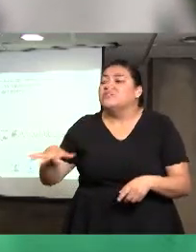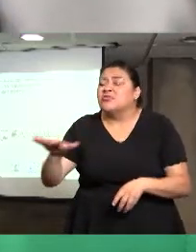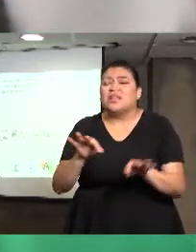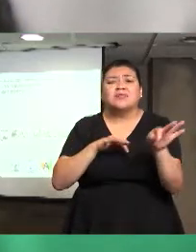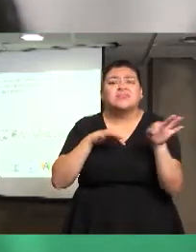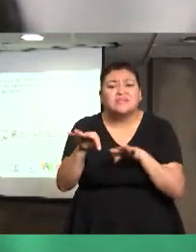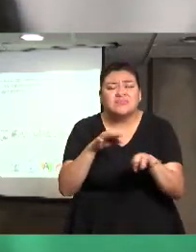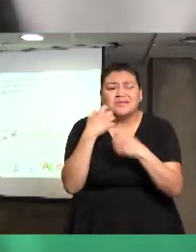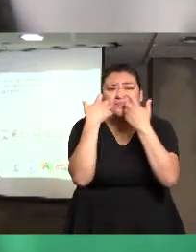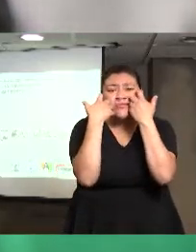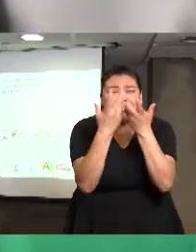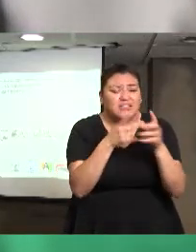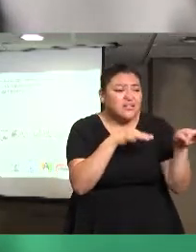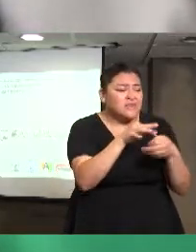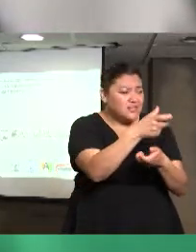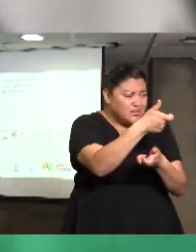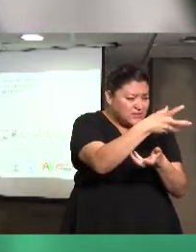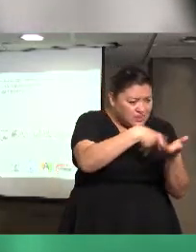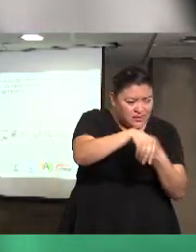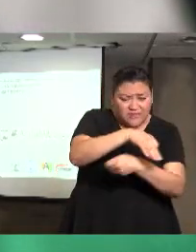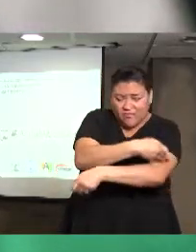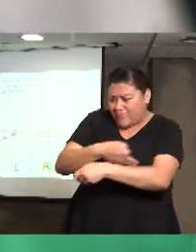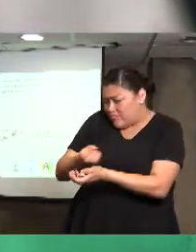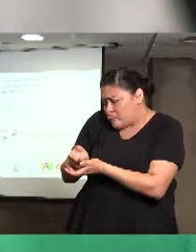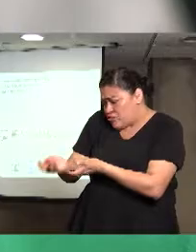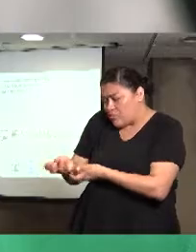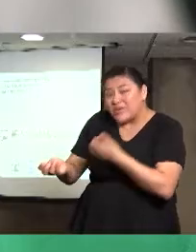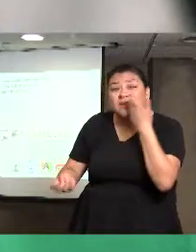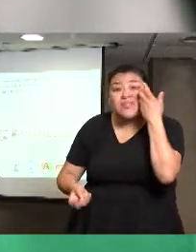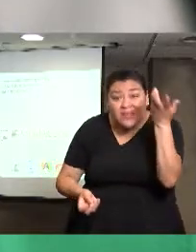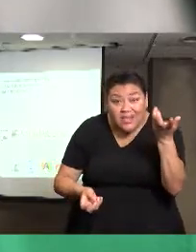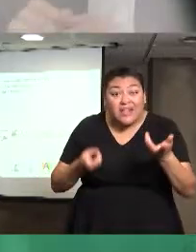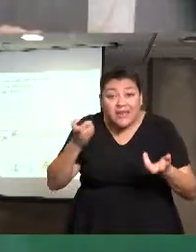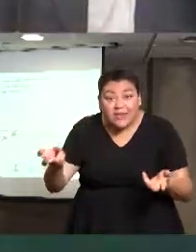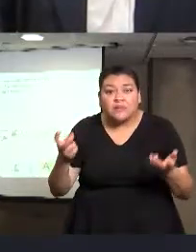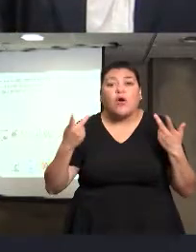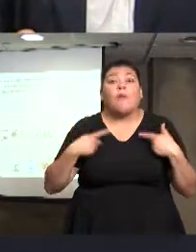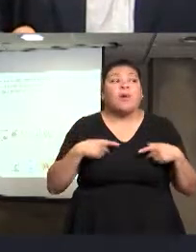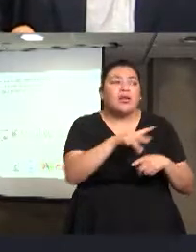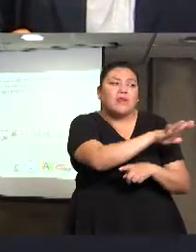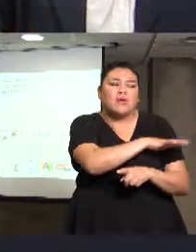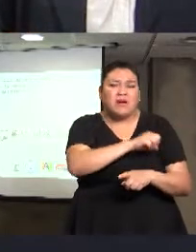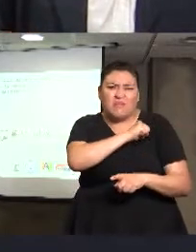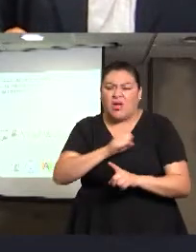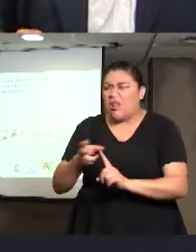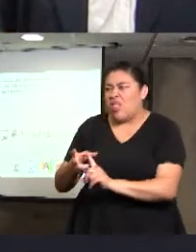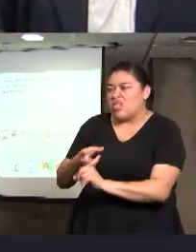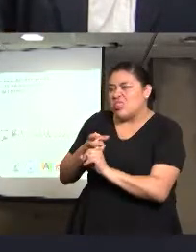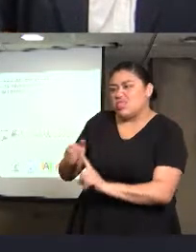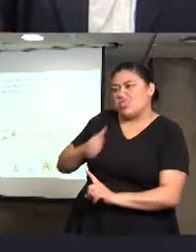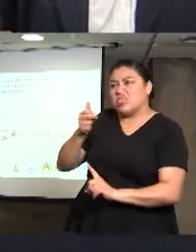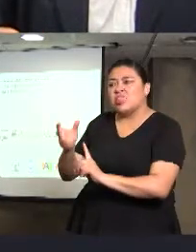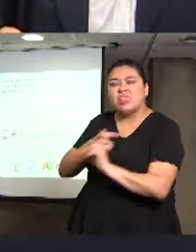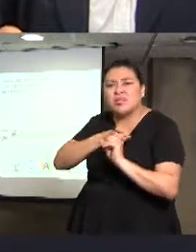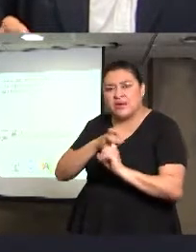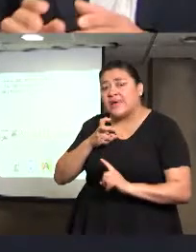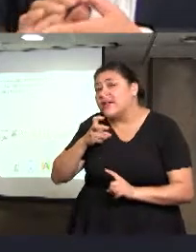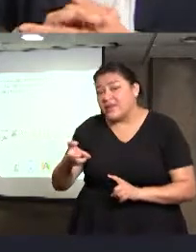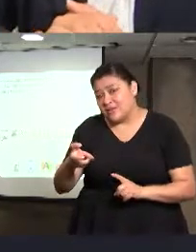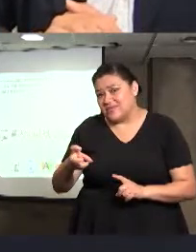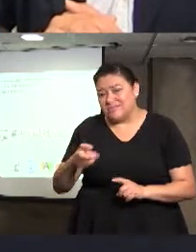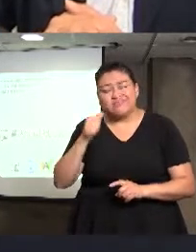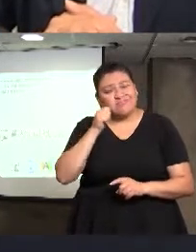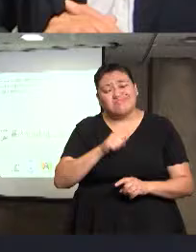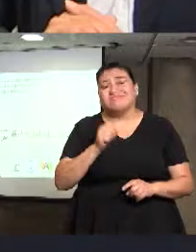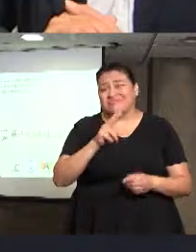para ellos y sus familias. Comúnmente las redes de crimen organizado, ha sido muy socorrida este método de